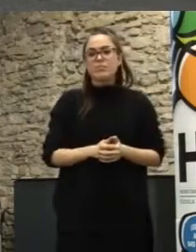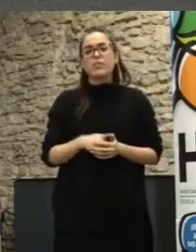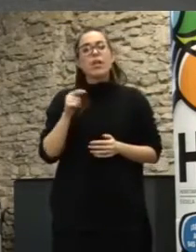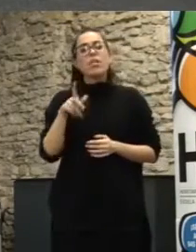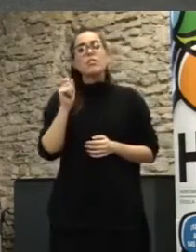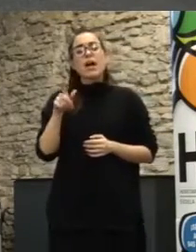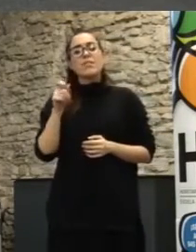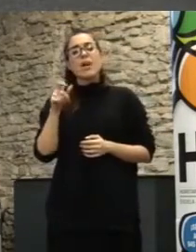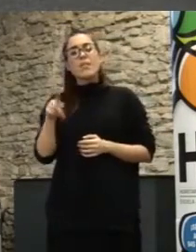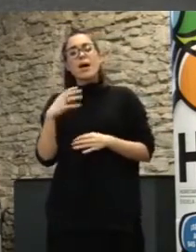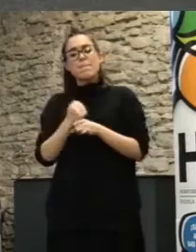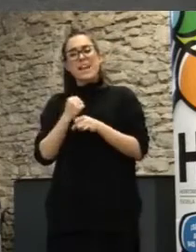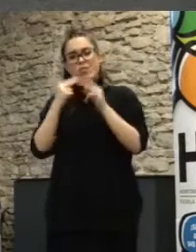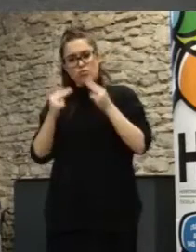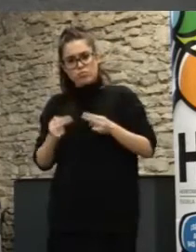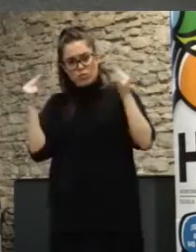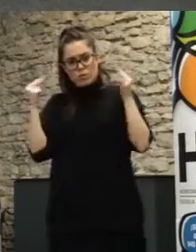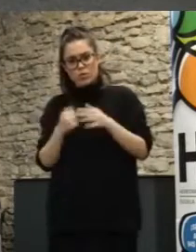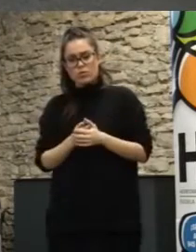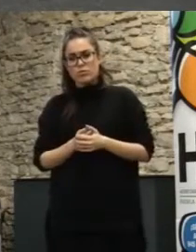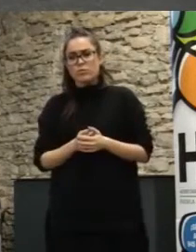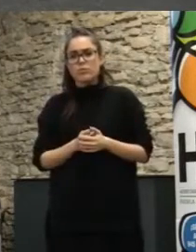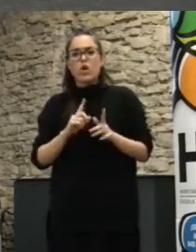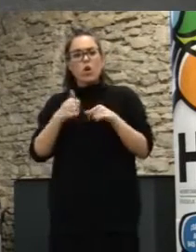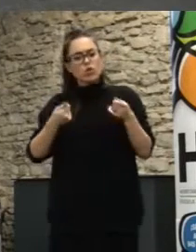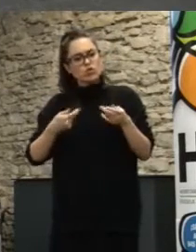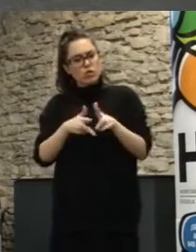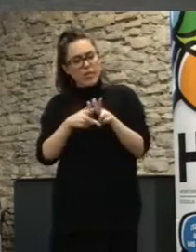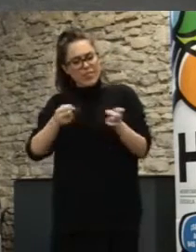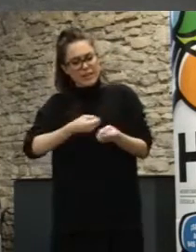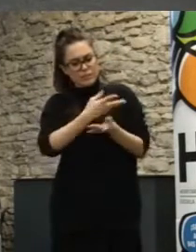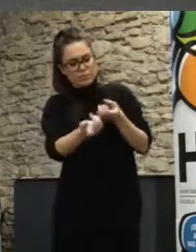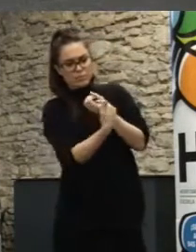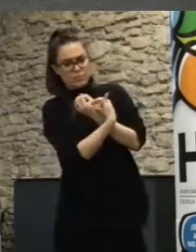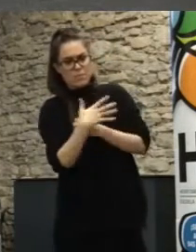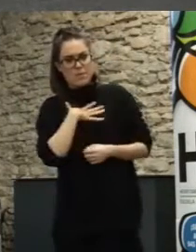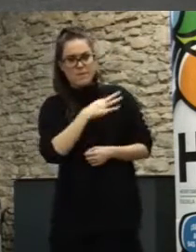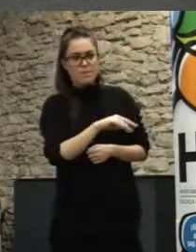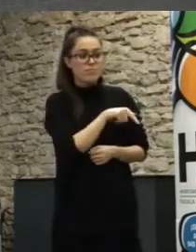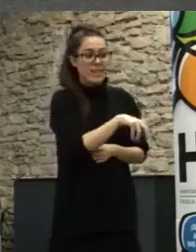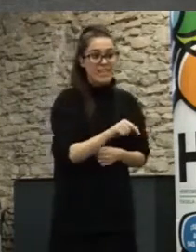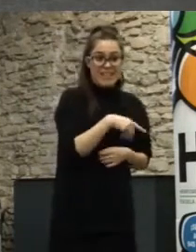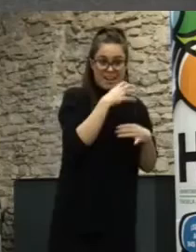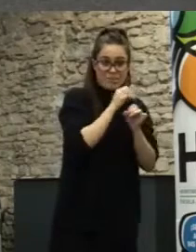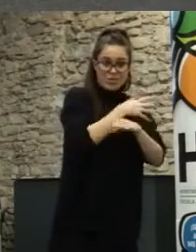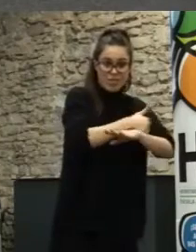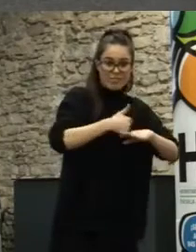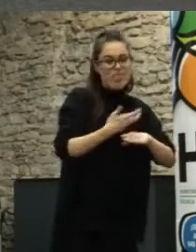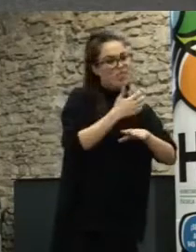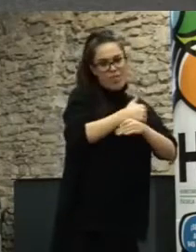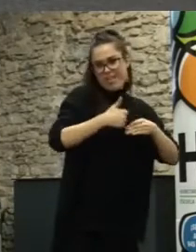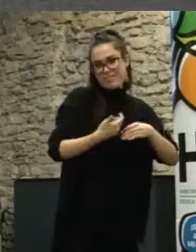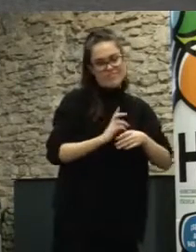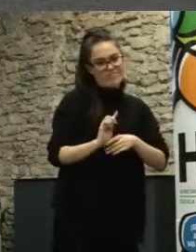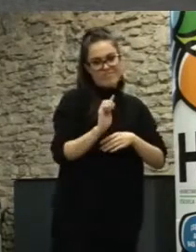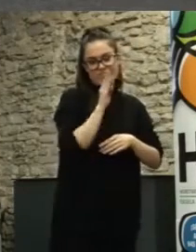públicos aunque luego abran a otras partes de la sociedad y en el segundo caso es la ciudadanía los primeros